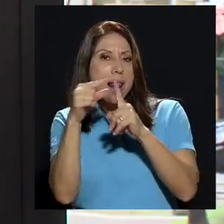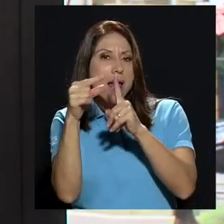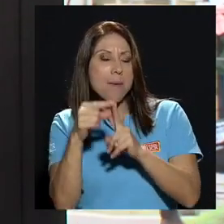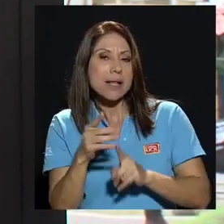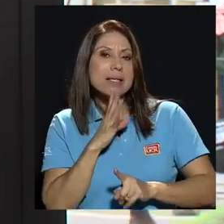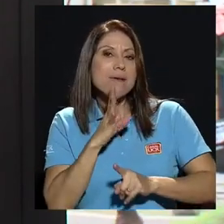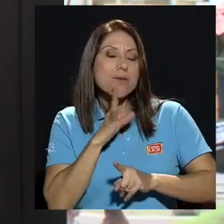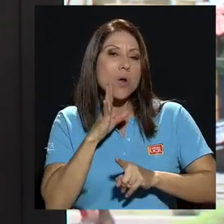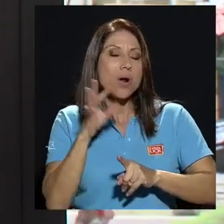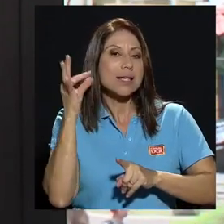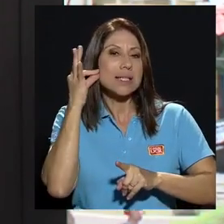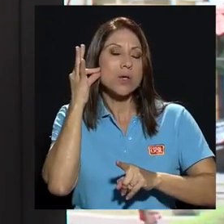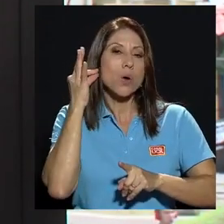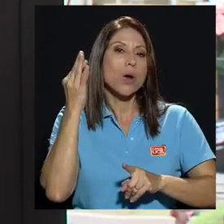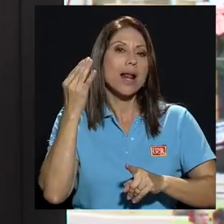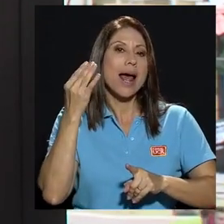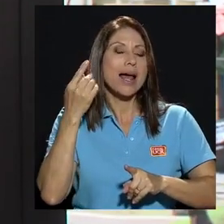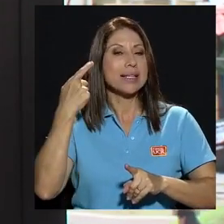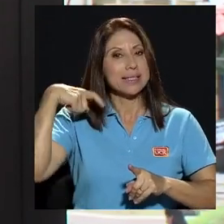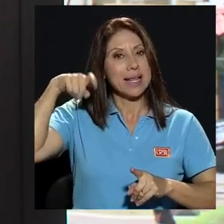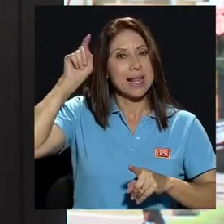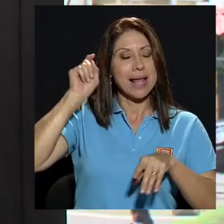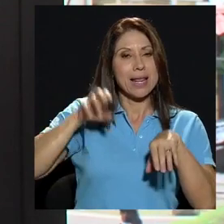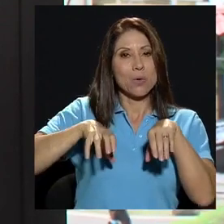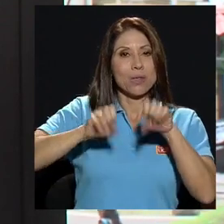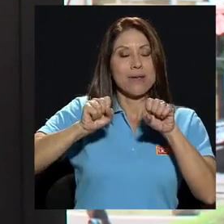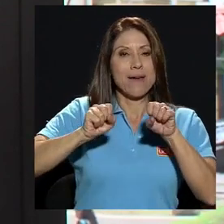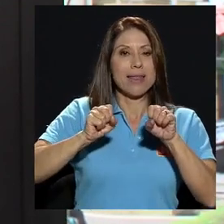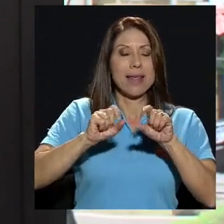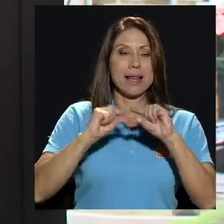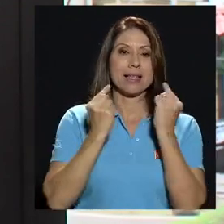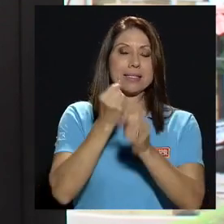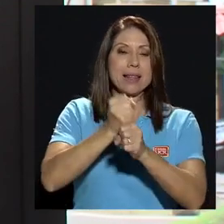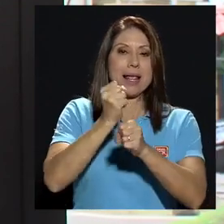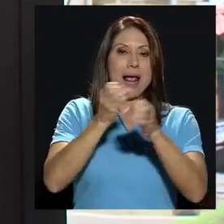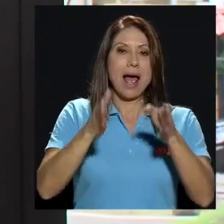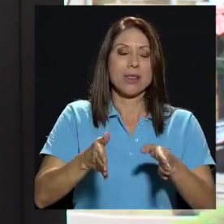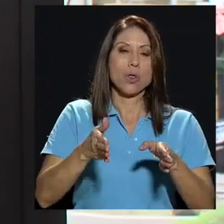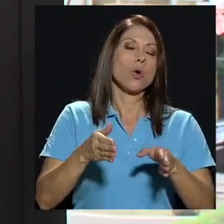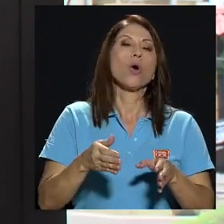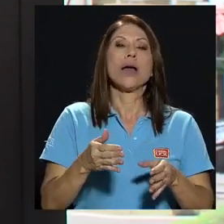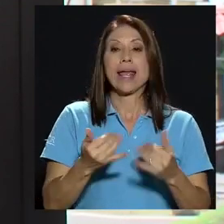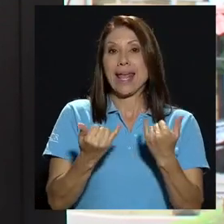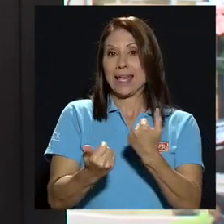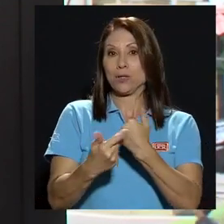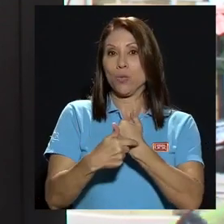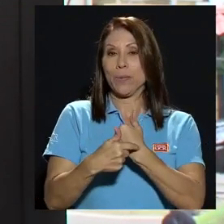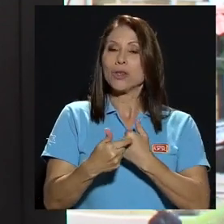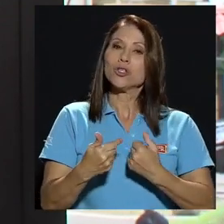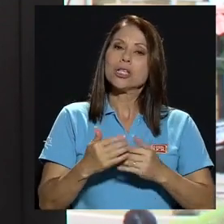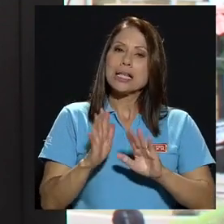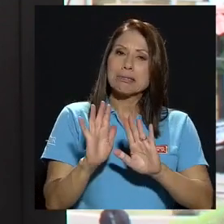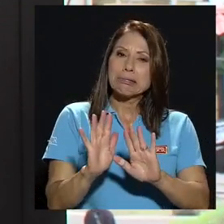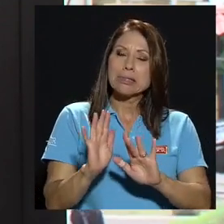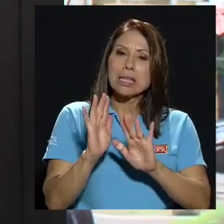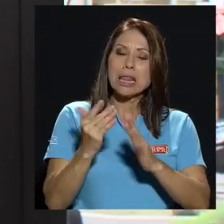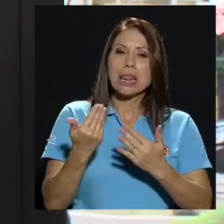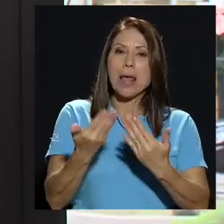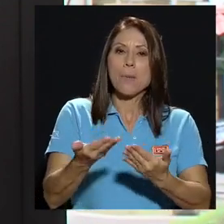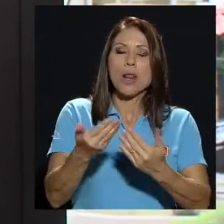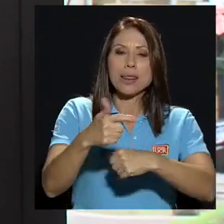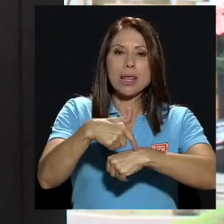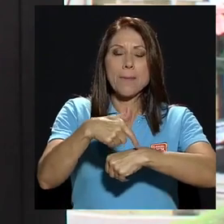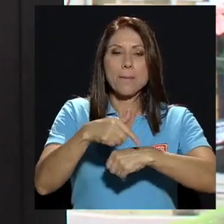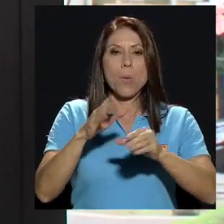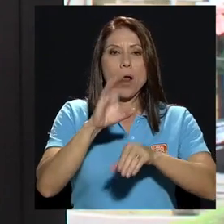directora, secretaria del sindicato, démosle un tiempo al Consejo en estos momentos para que decida qué hacer